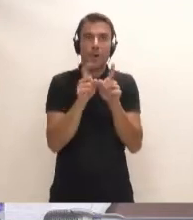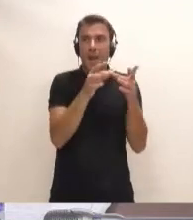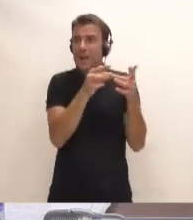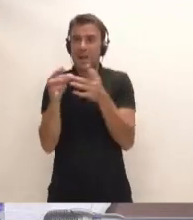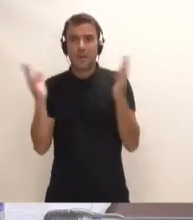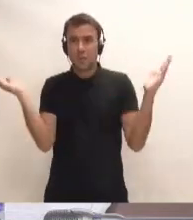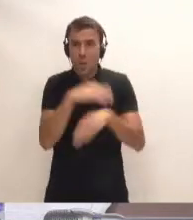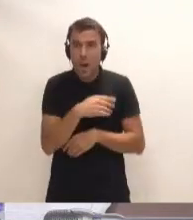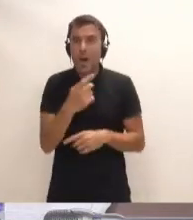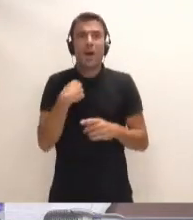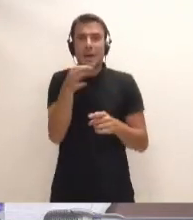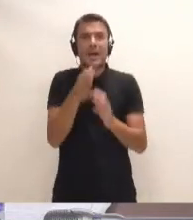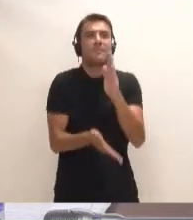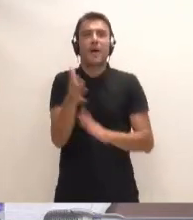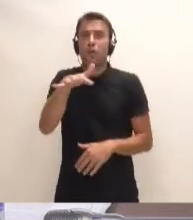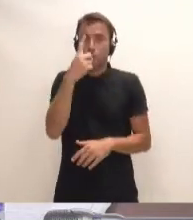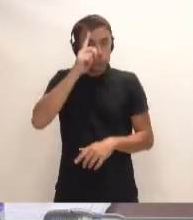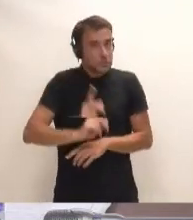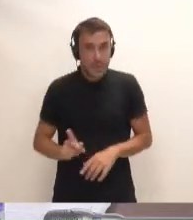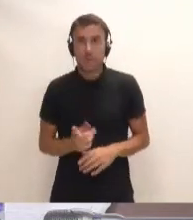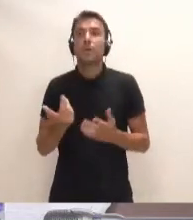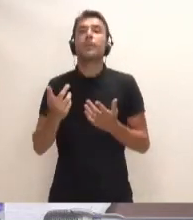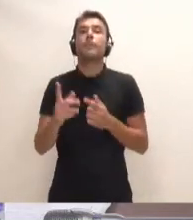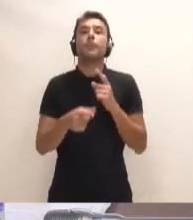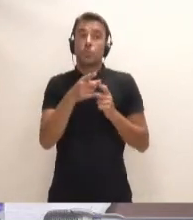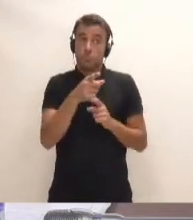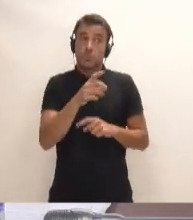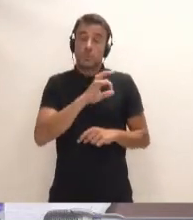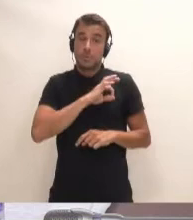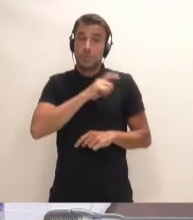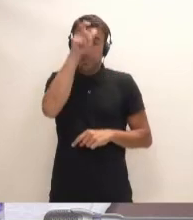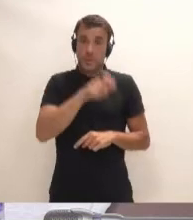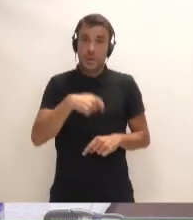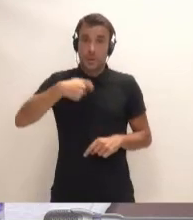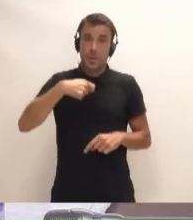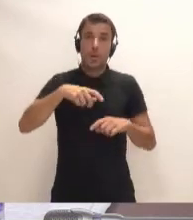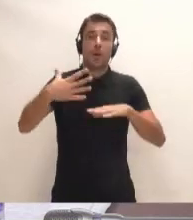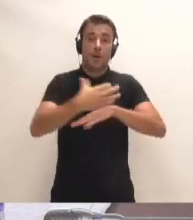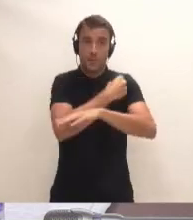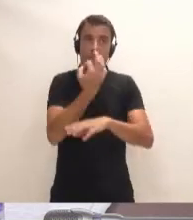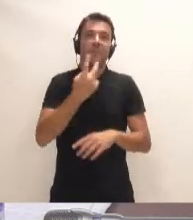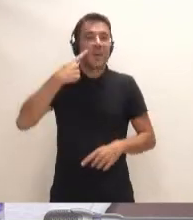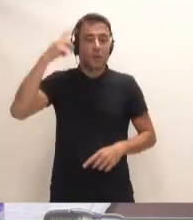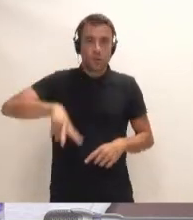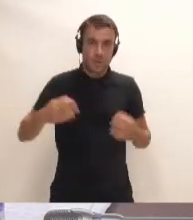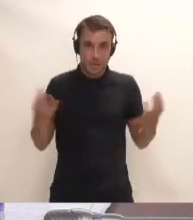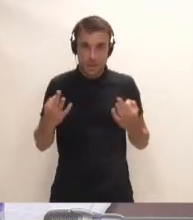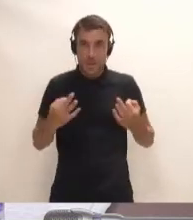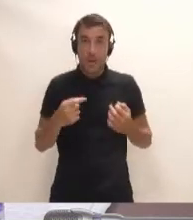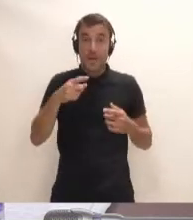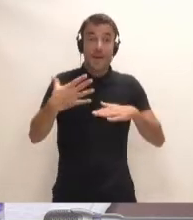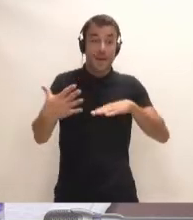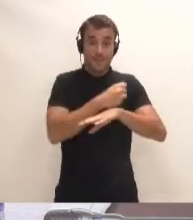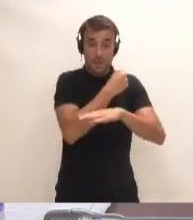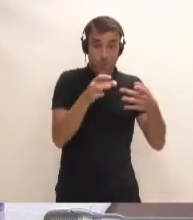sin sentido hacia dónde va nuestra isla. Y tendrá que reconocer don Pedro Martín, como presidente de este cabildo, que el liderazgo del